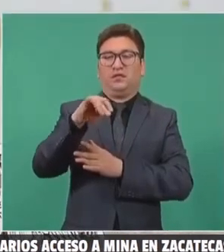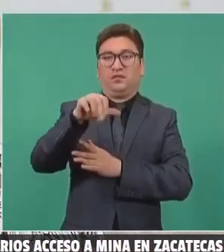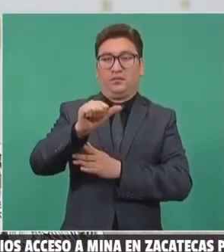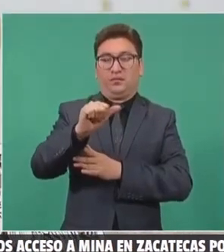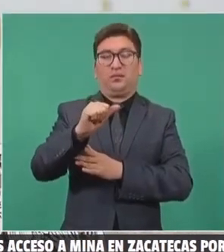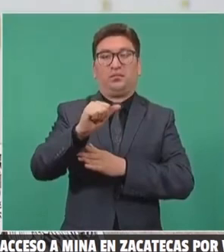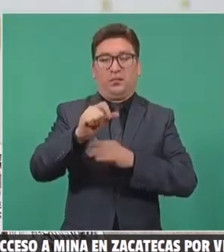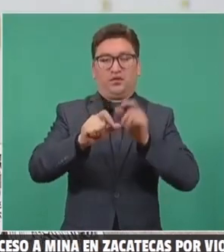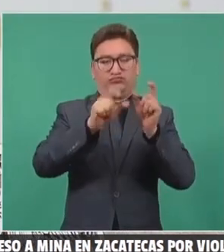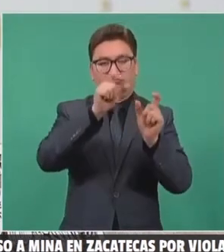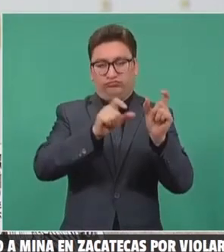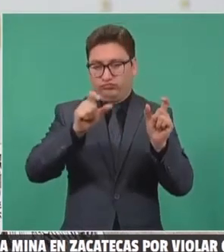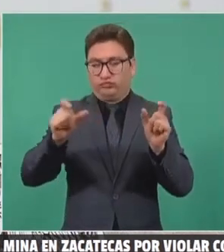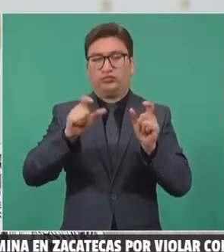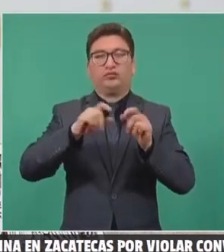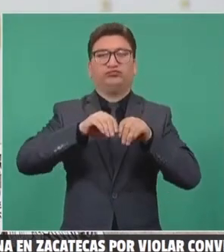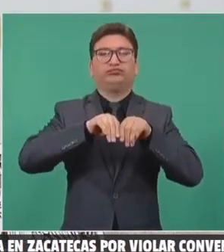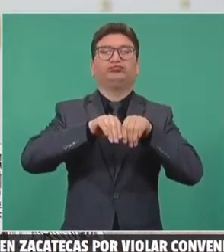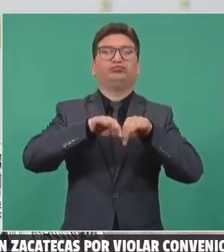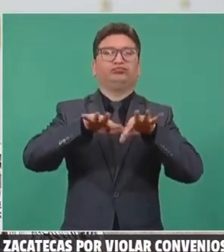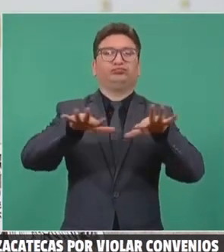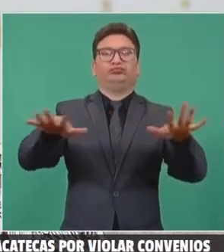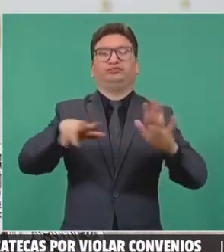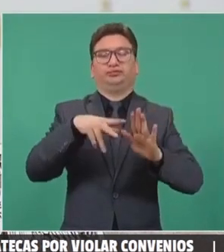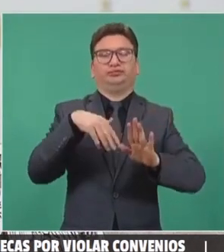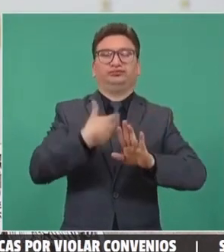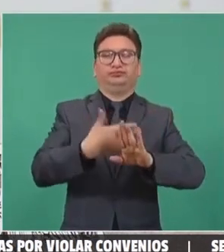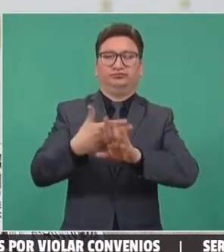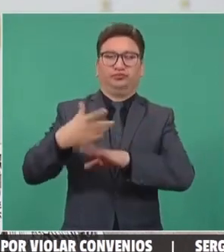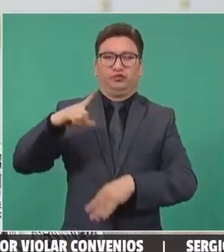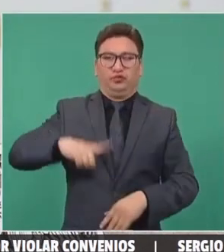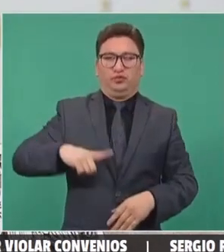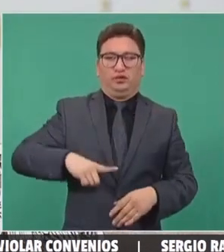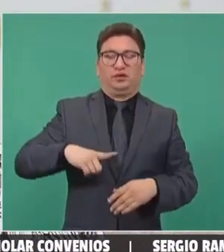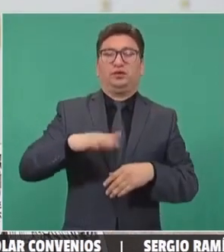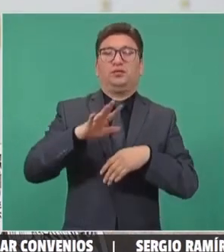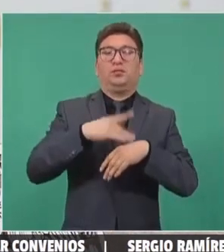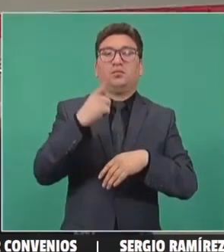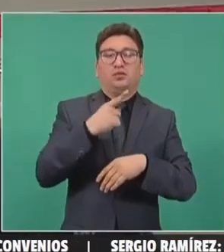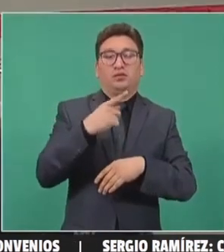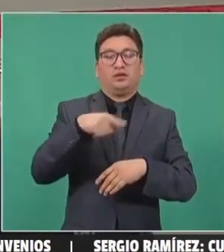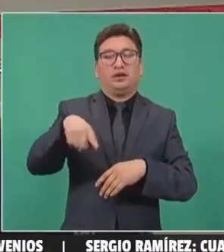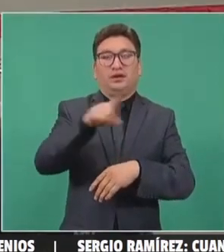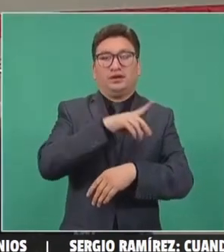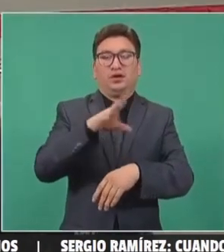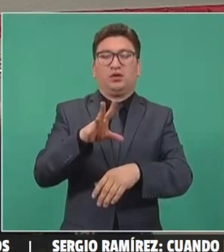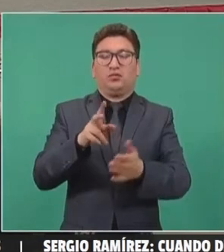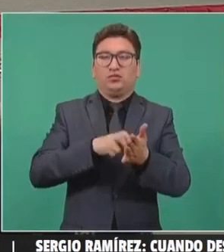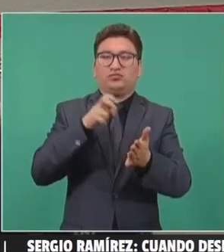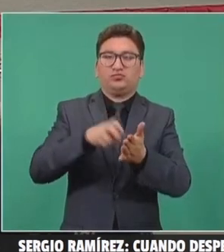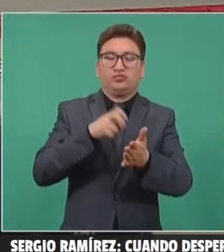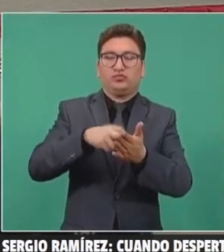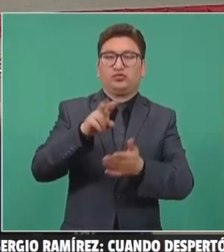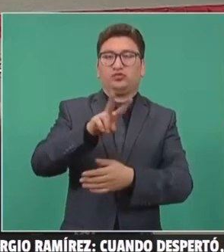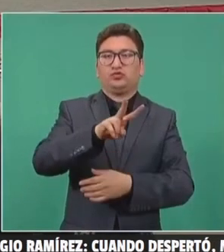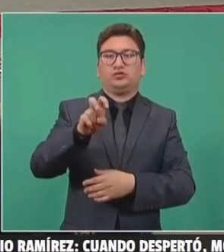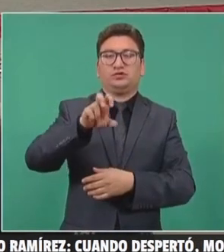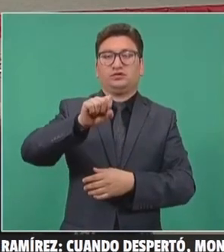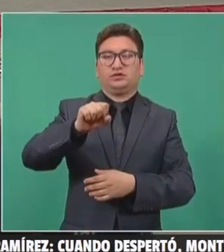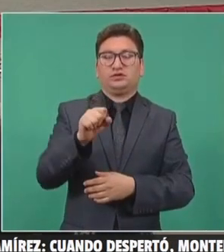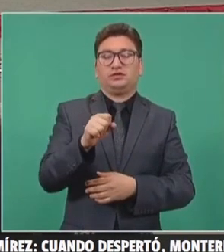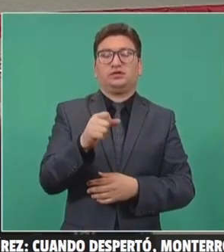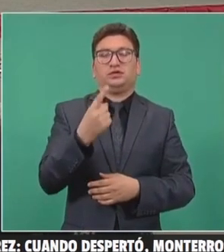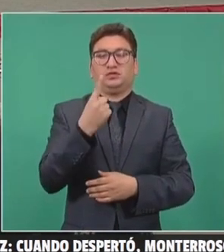ocho columnas un titular amarillista, Temen, con reforma shock de 261 mil